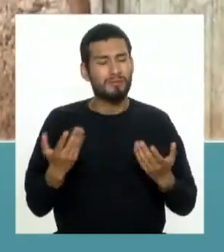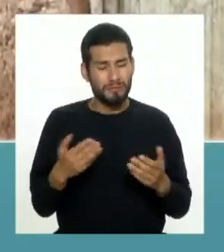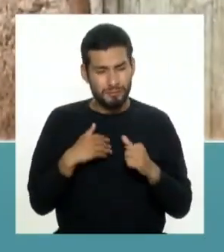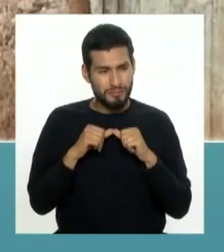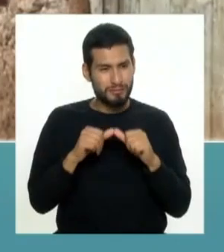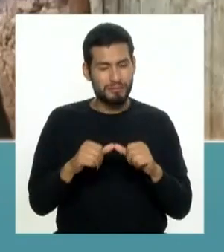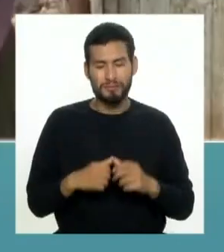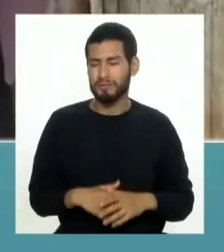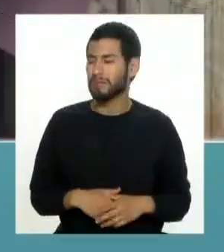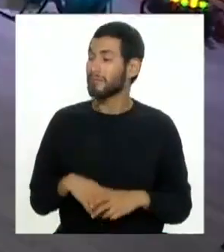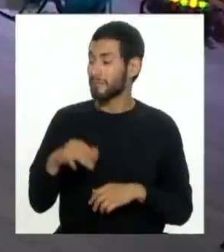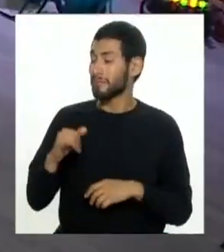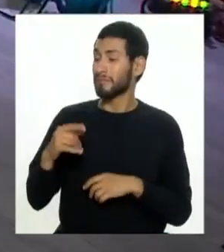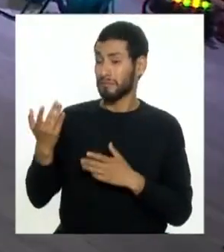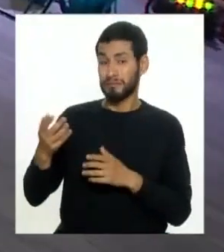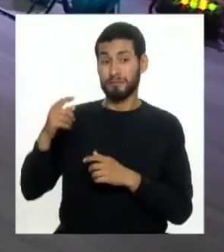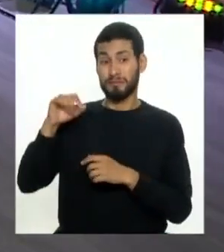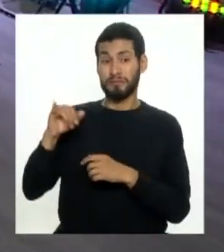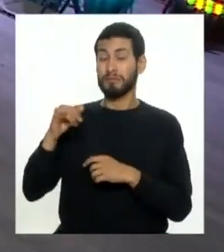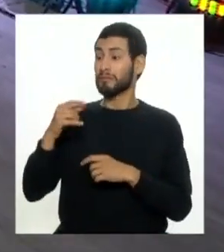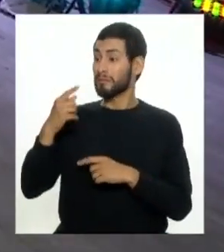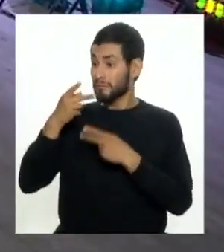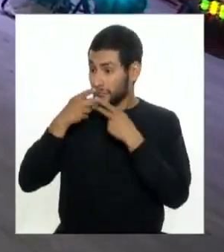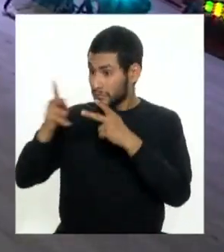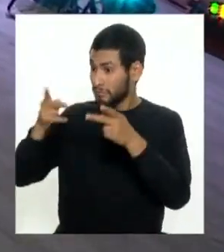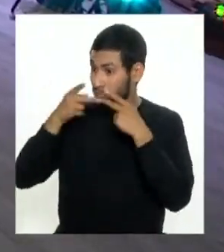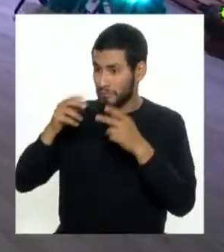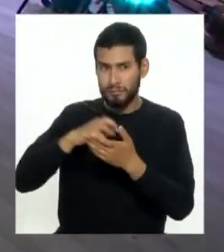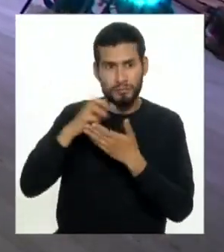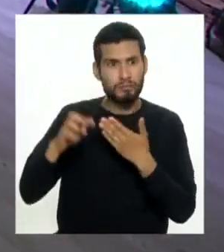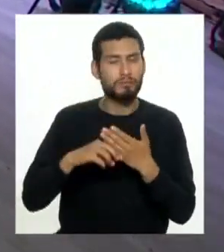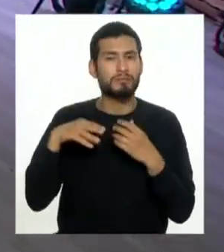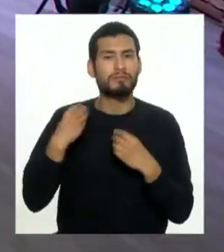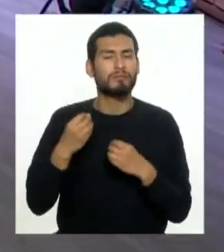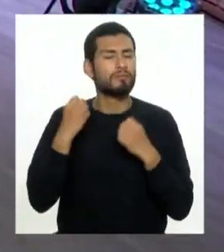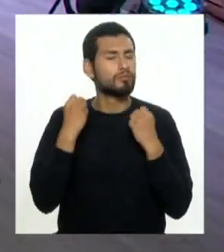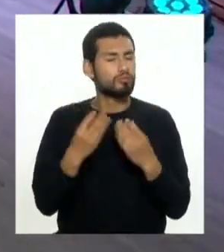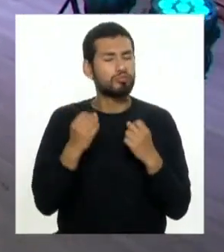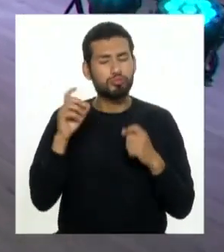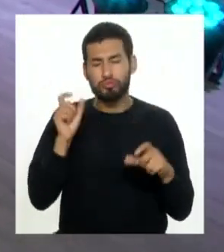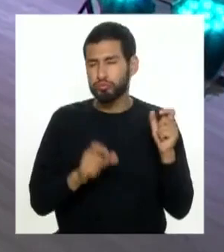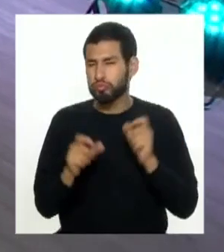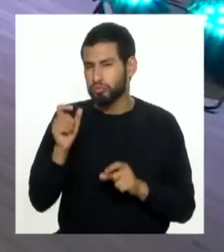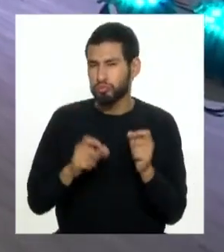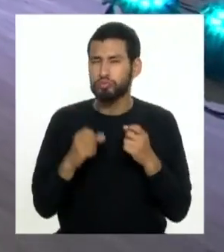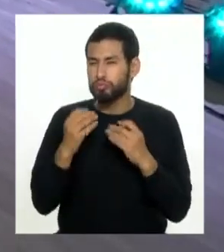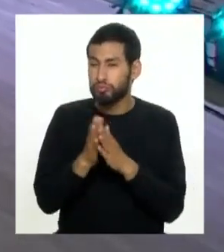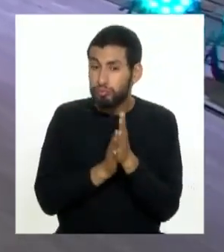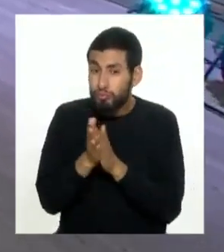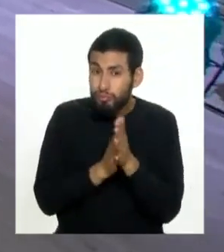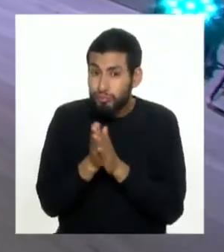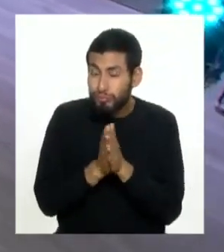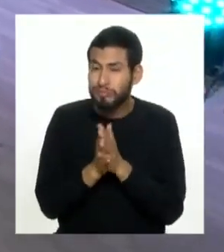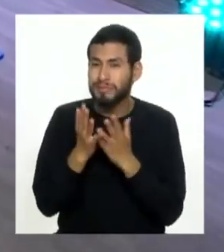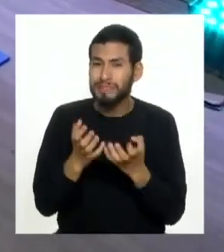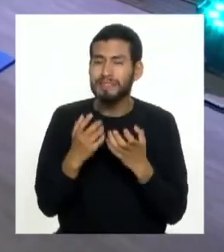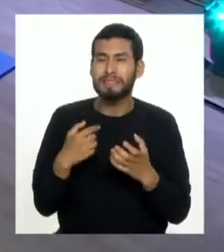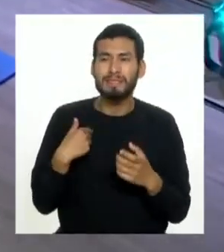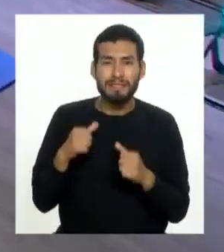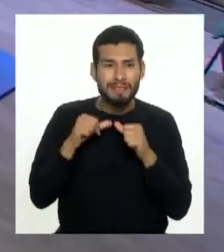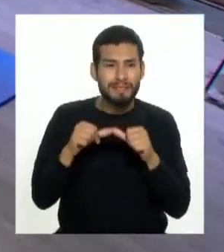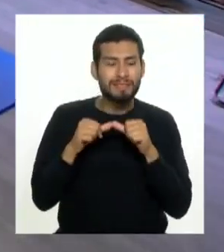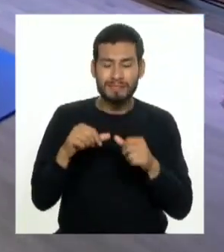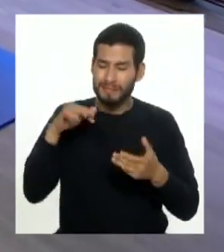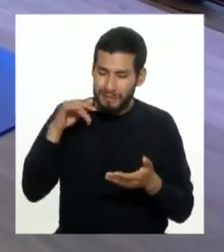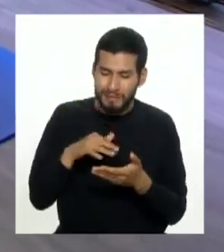continuar y hay que hacer más conocidos estos programas porque hay muchísima gente que tiene muchísimas ganas de salir adelante muchísimas ganas